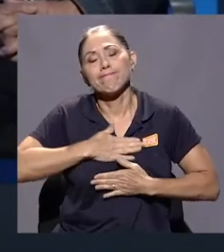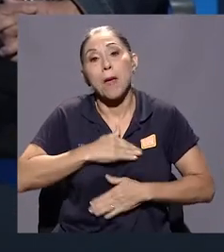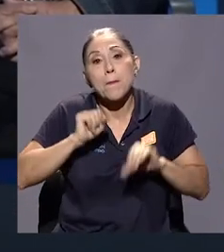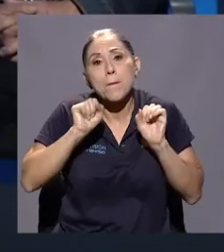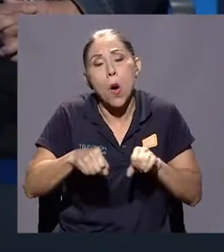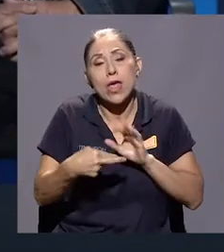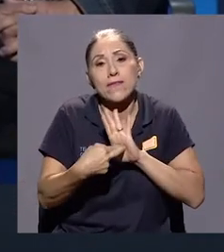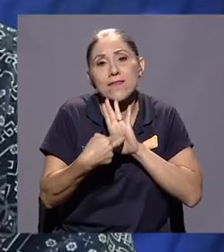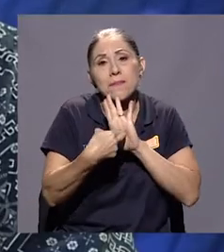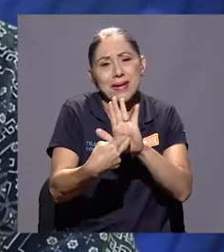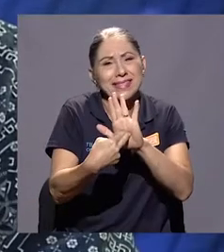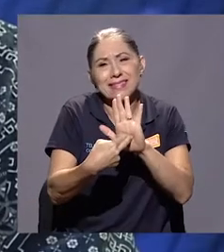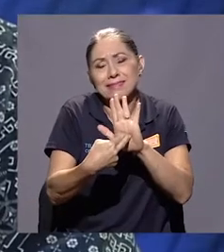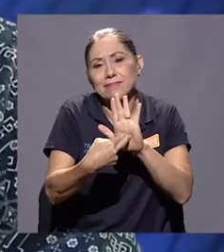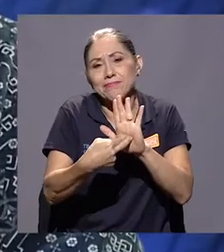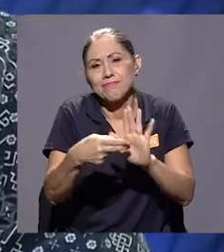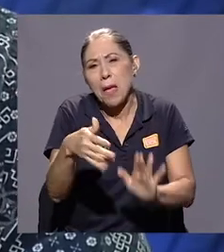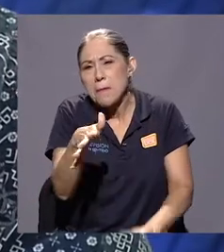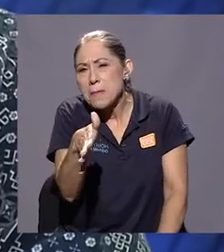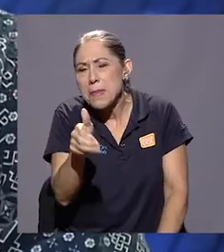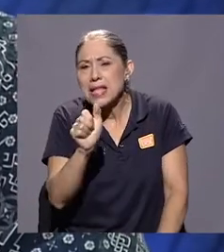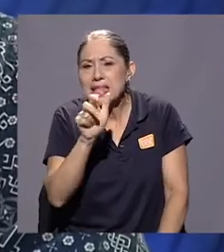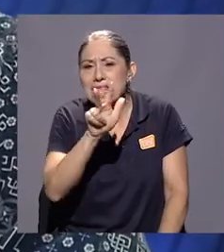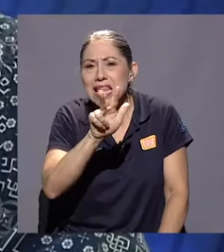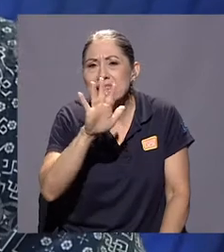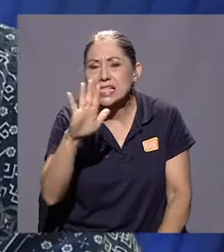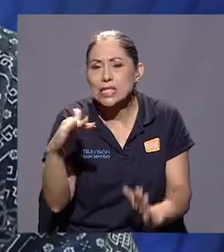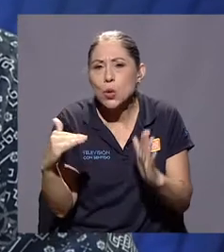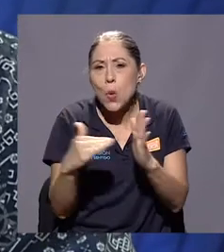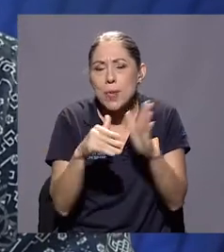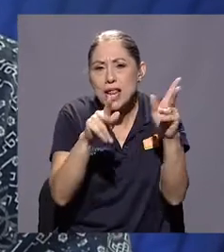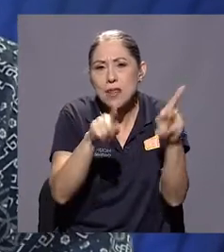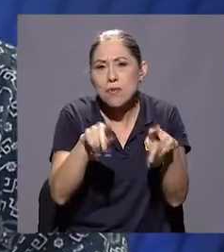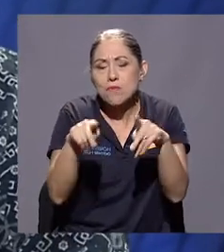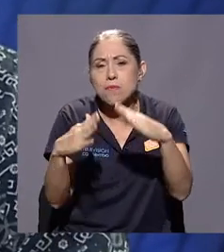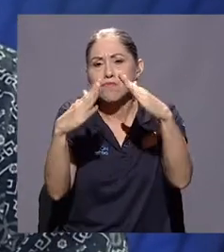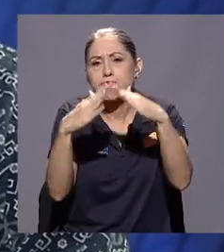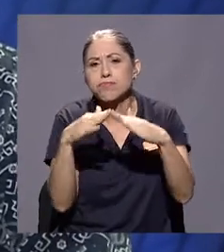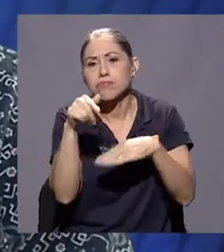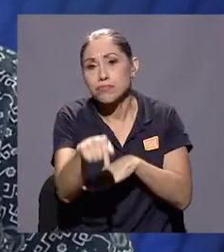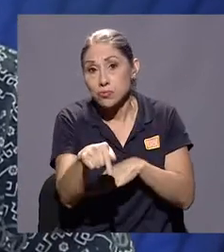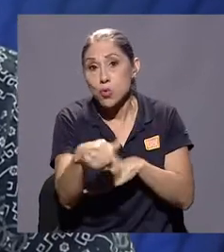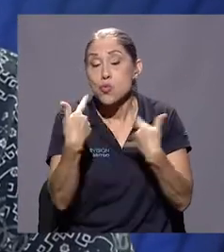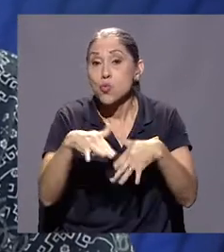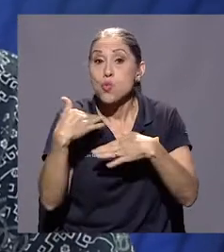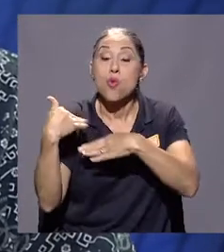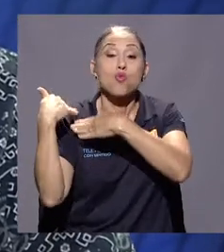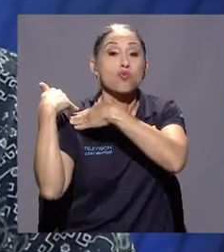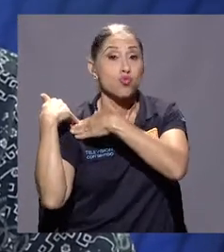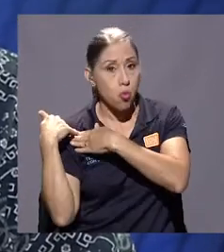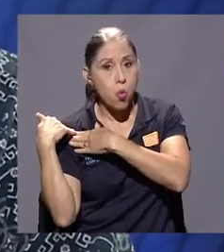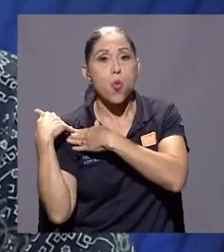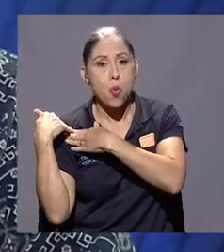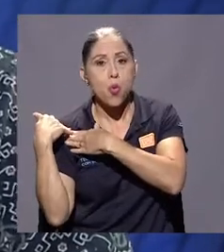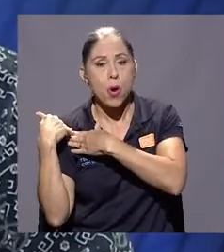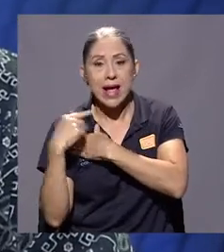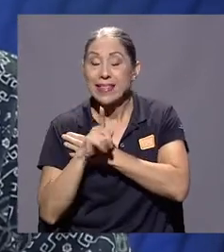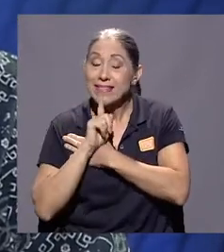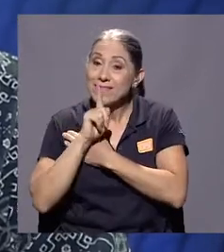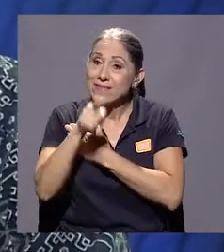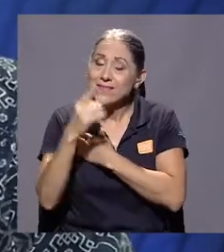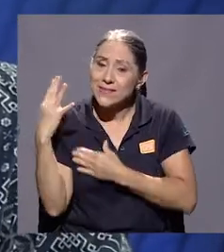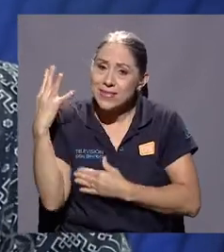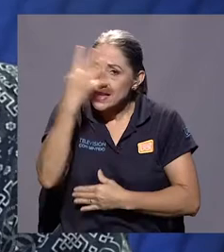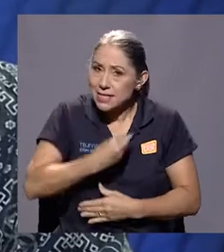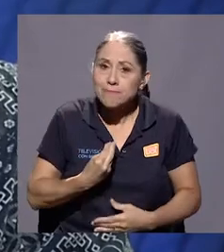aproximadamente a 35 mil habitantes. Tener eso en espalda es, la verdad, algo